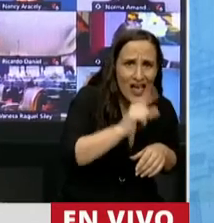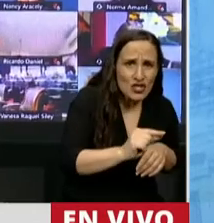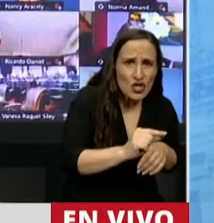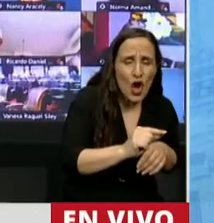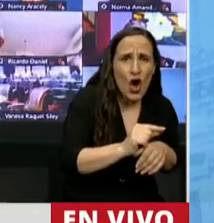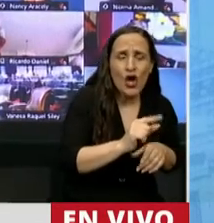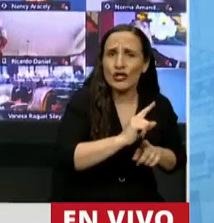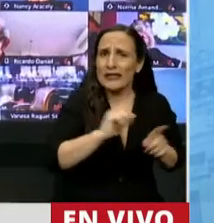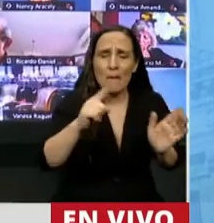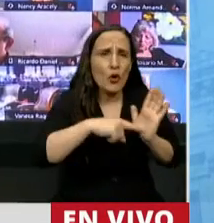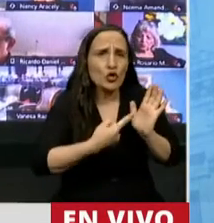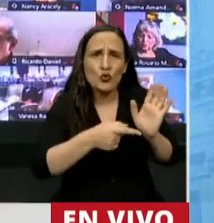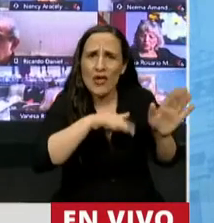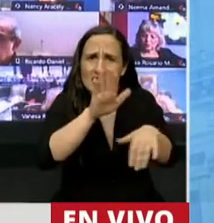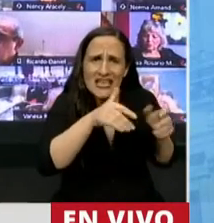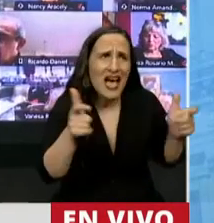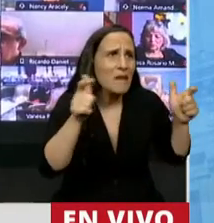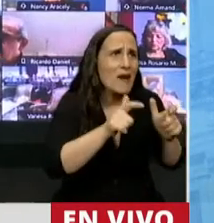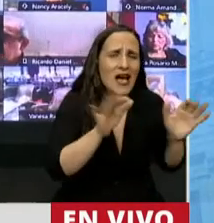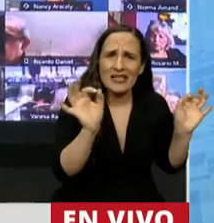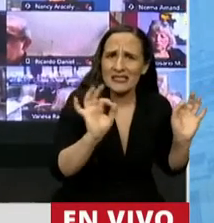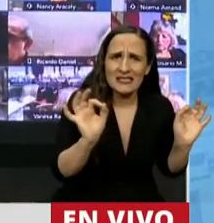ni de la Ciudad Autónoma de Buenos Aires.